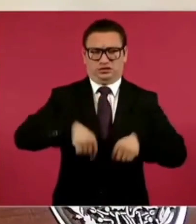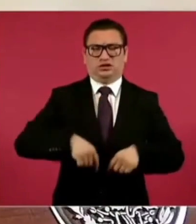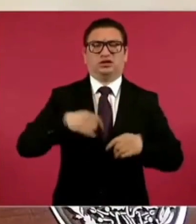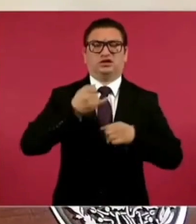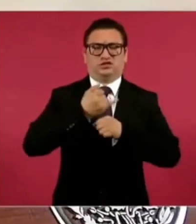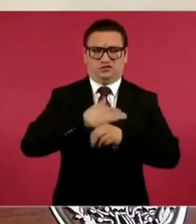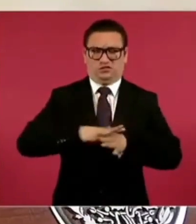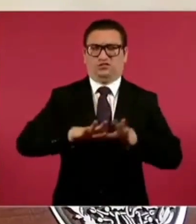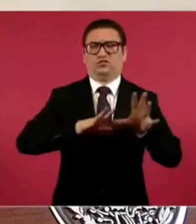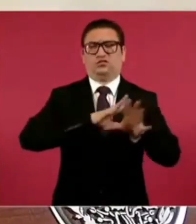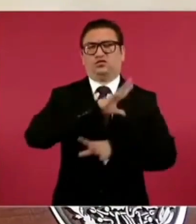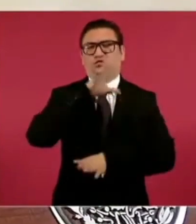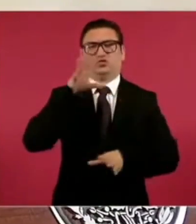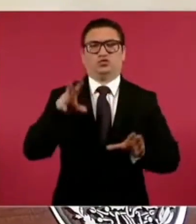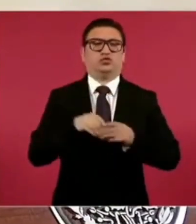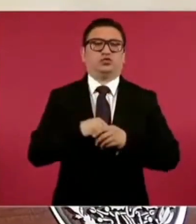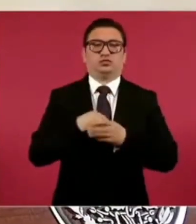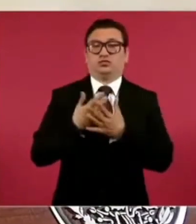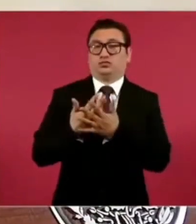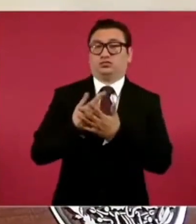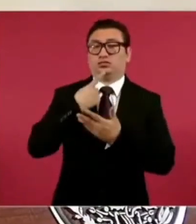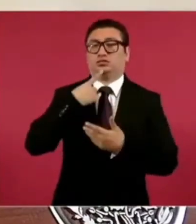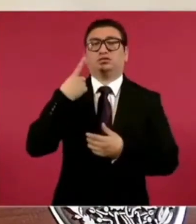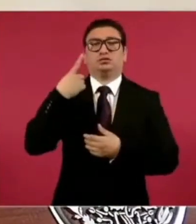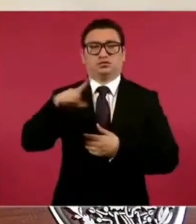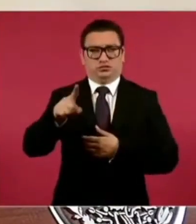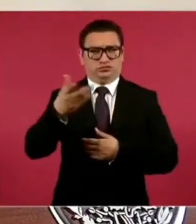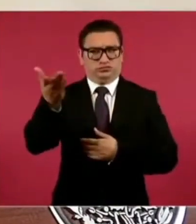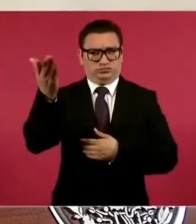todo, nada más que se presenten las denuncias,